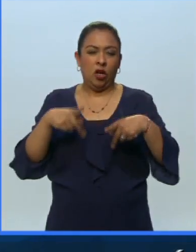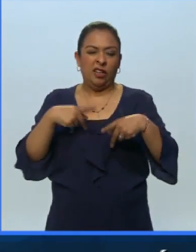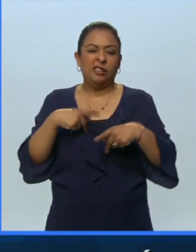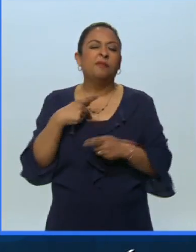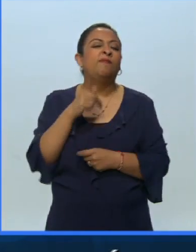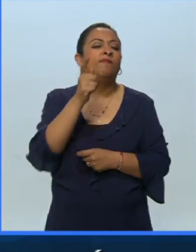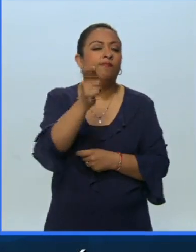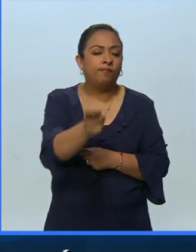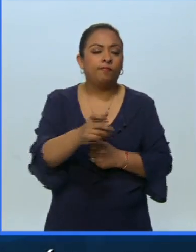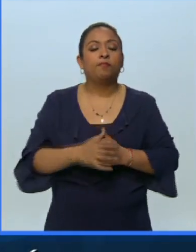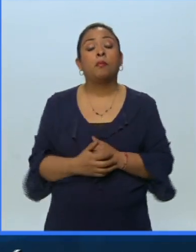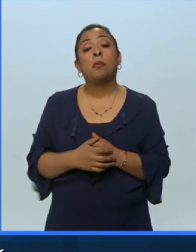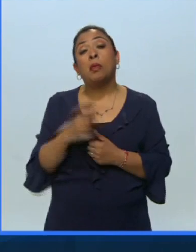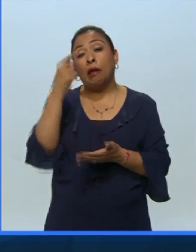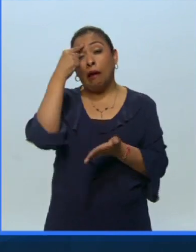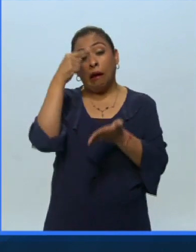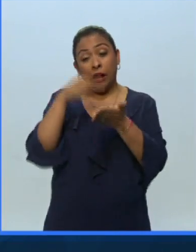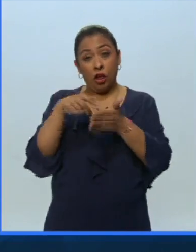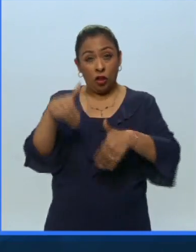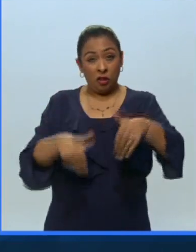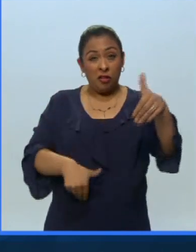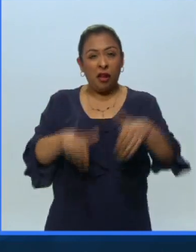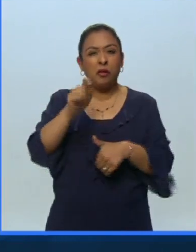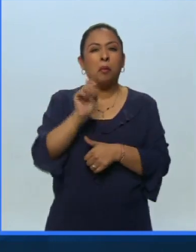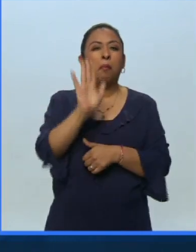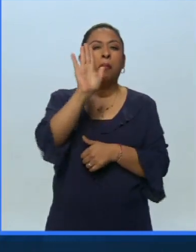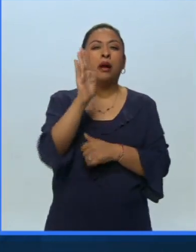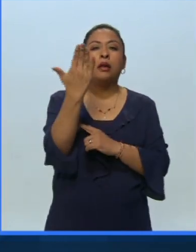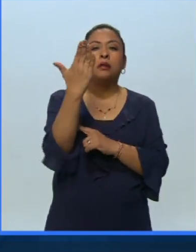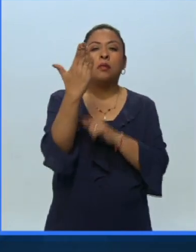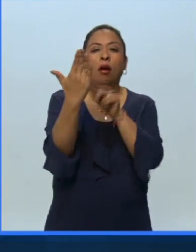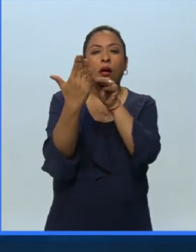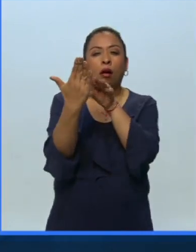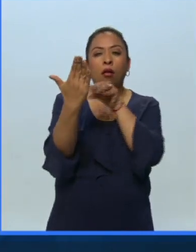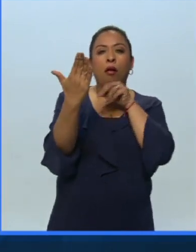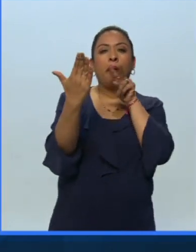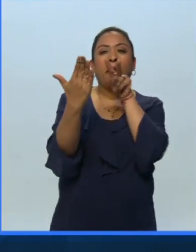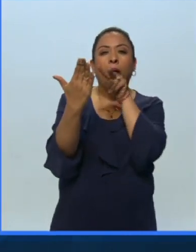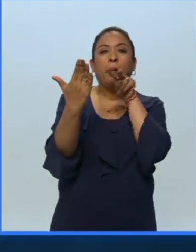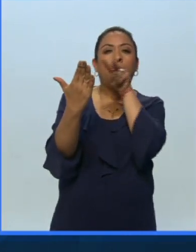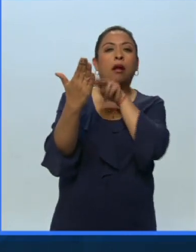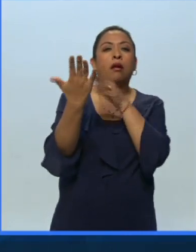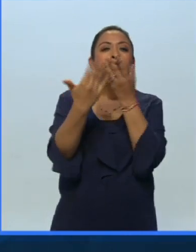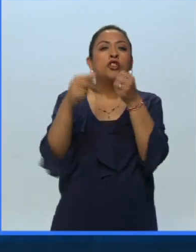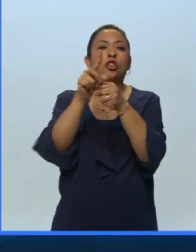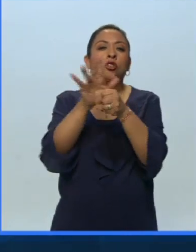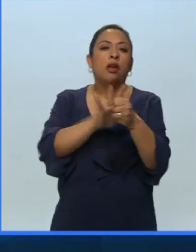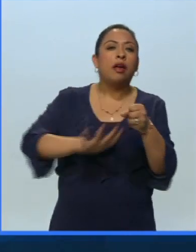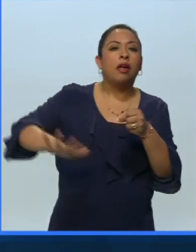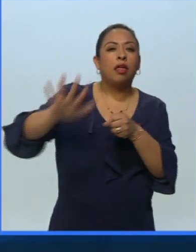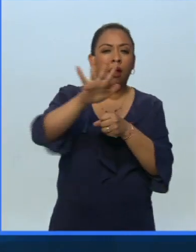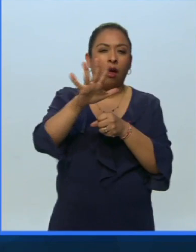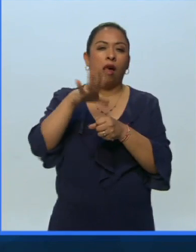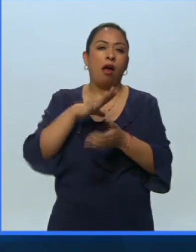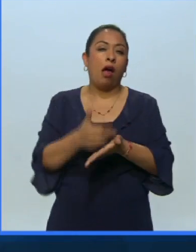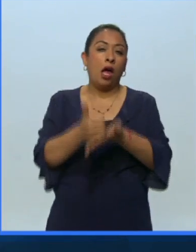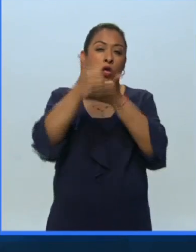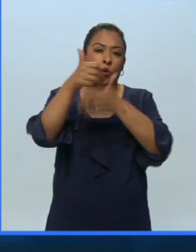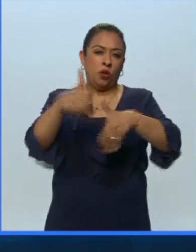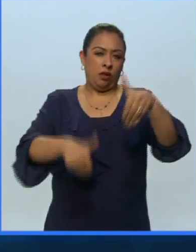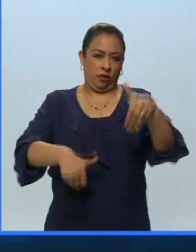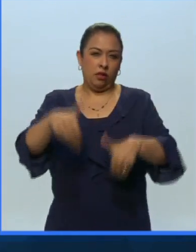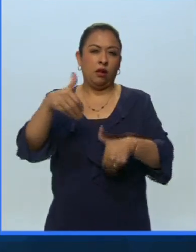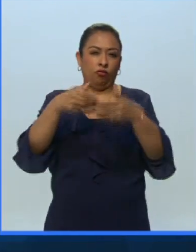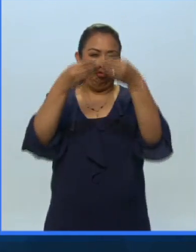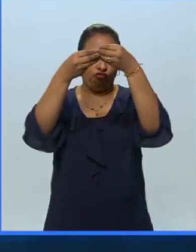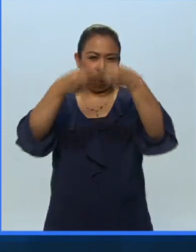creo que es un espejo en el que es necesario mirarnos como sociedad. Creo que a través de las obras teatrales